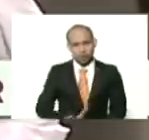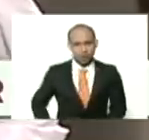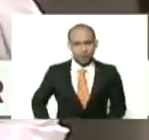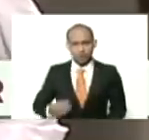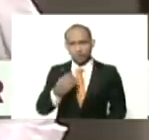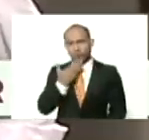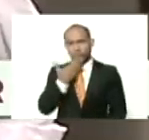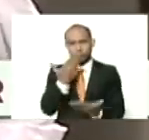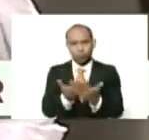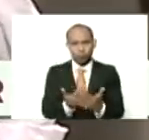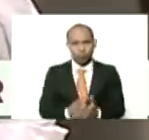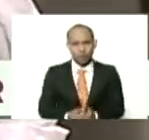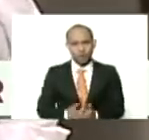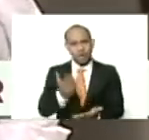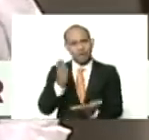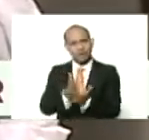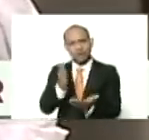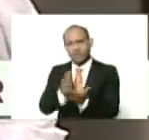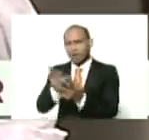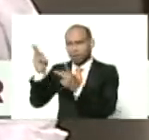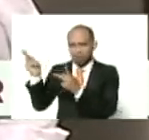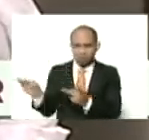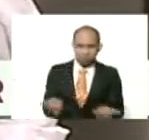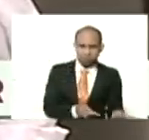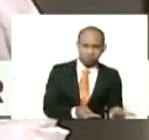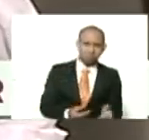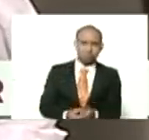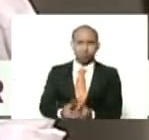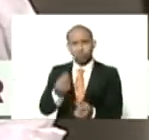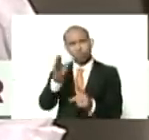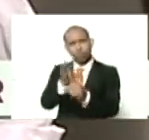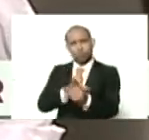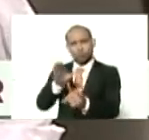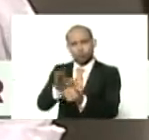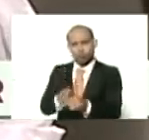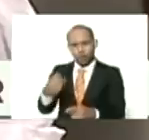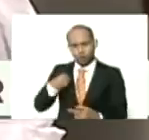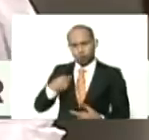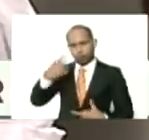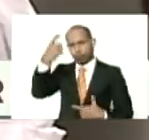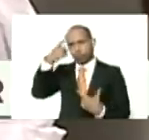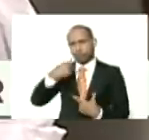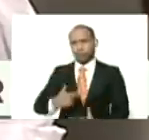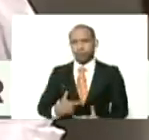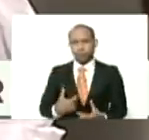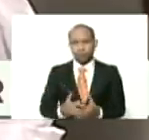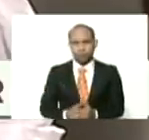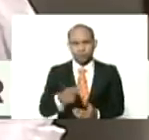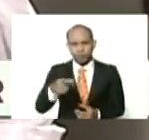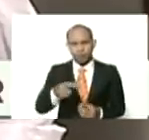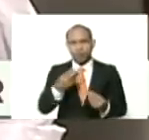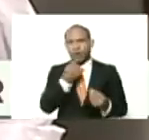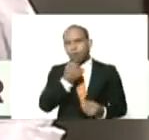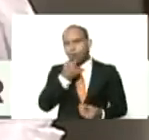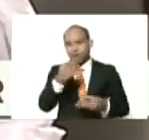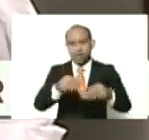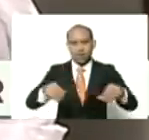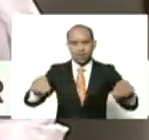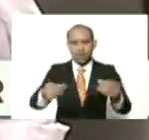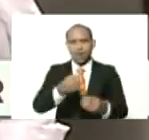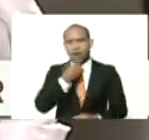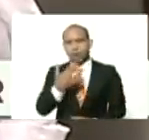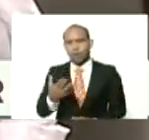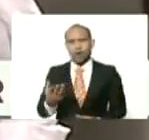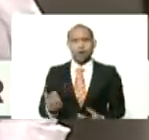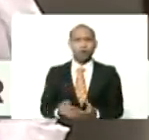gracias, siempre el recibimiento, con tanto cariño, que recibo, en esta bonita tierra, bueno, estamos